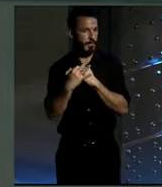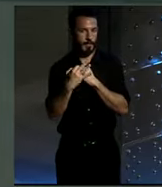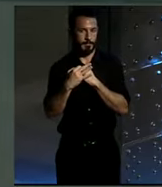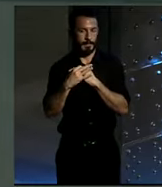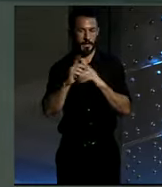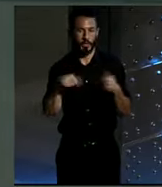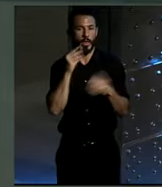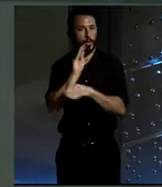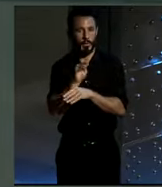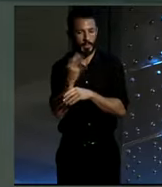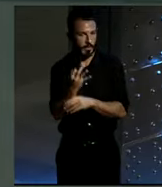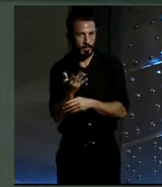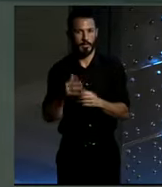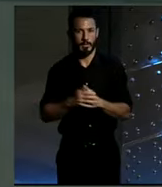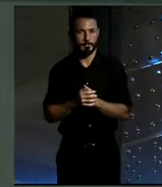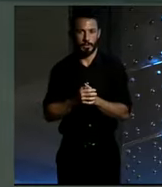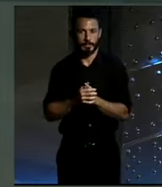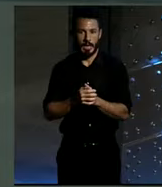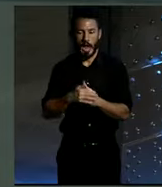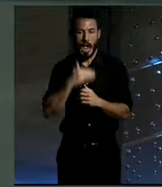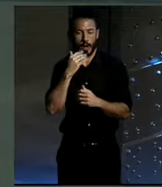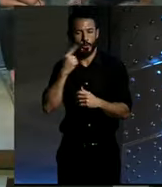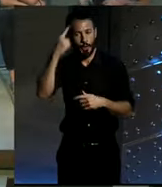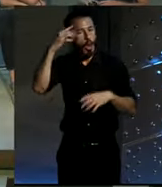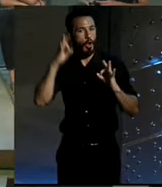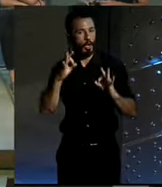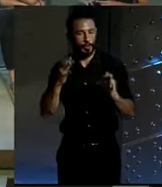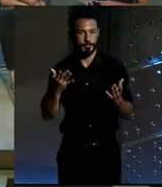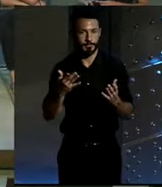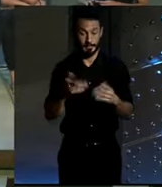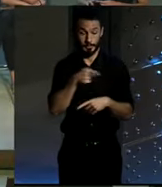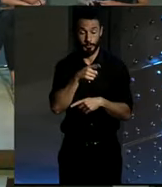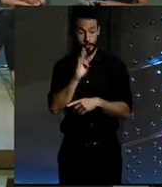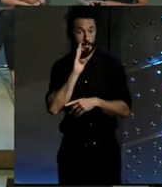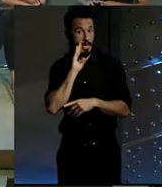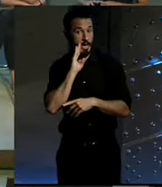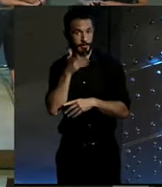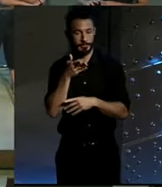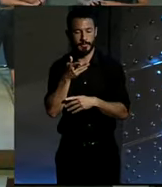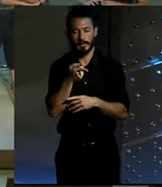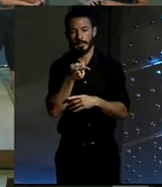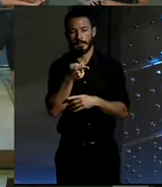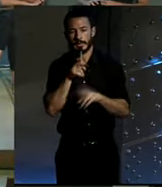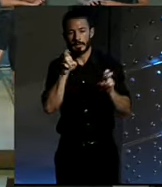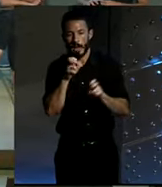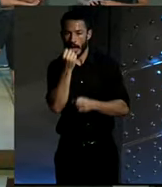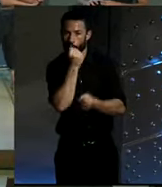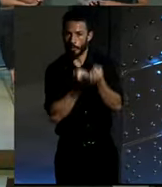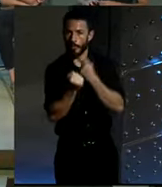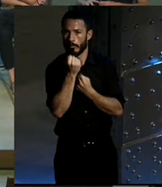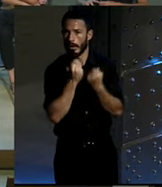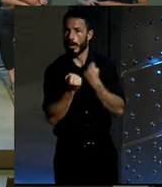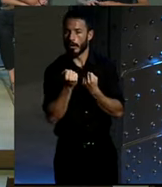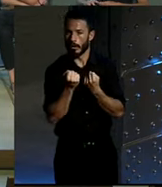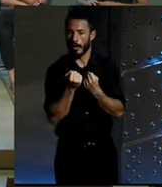depende del sentido común, simplemente. Claro, es lo que decías tú, Cristina, hace un rato, ¿no? Que es más una cuestión de economía, que tú al final ves que,